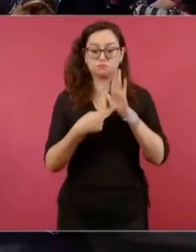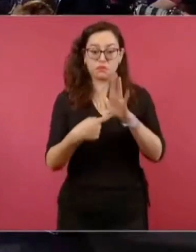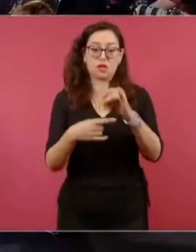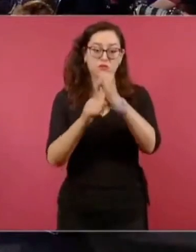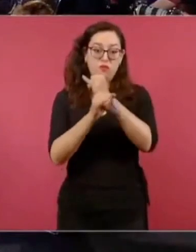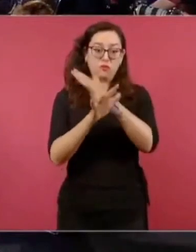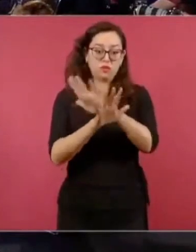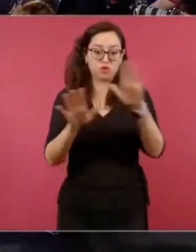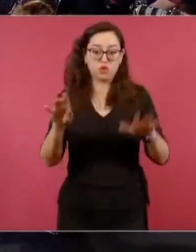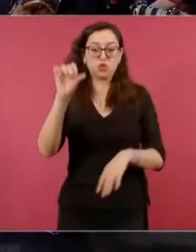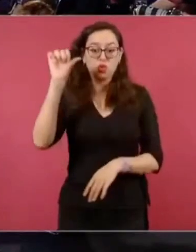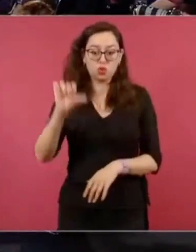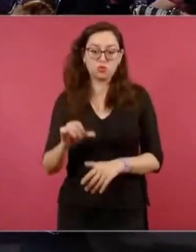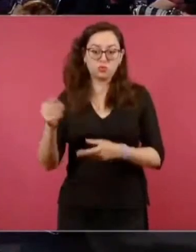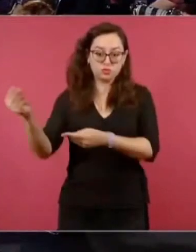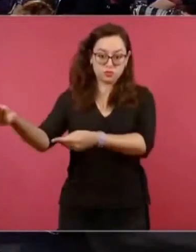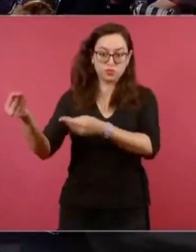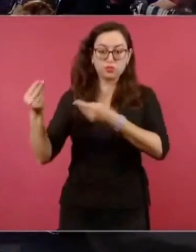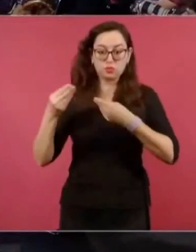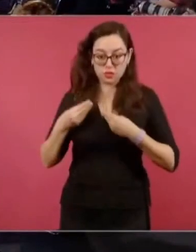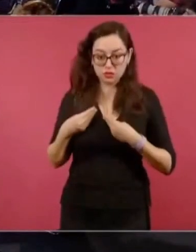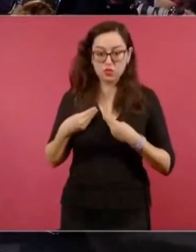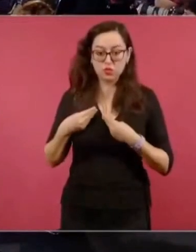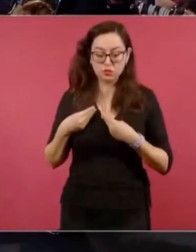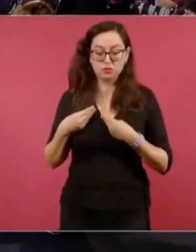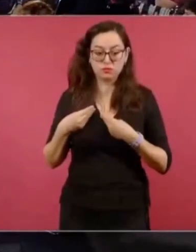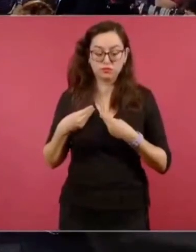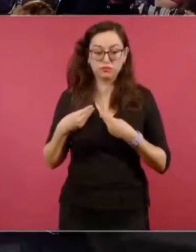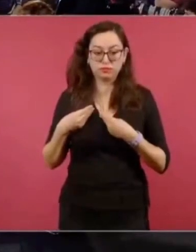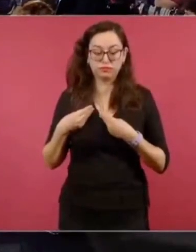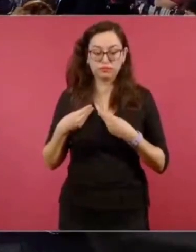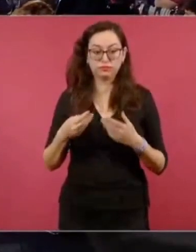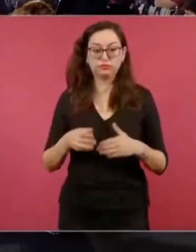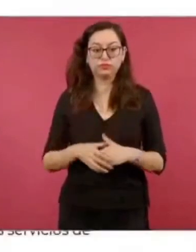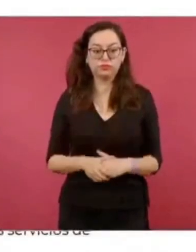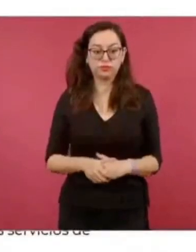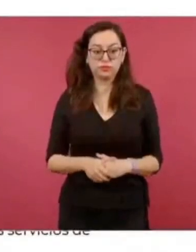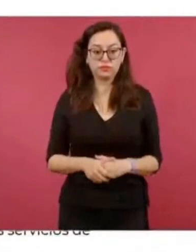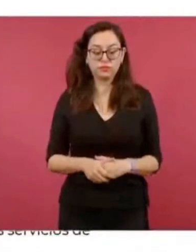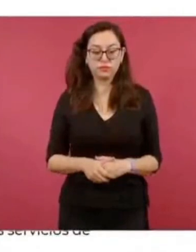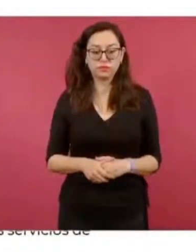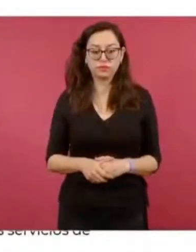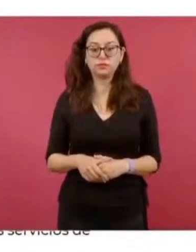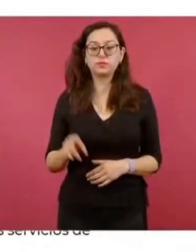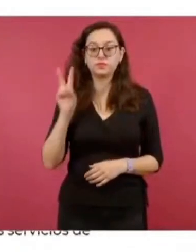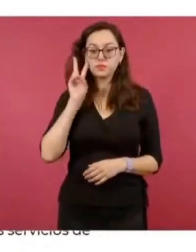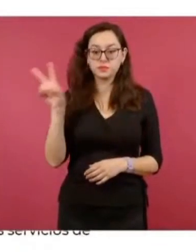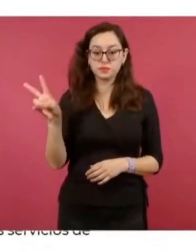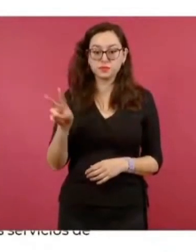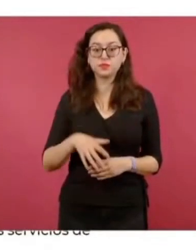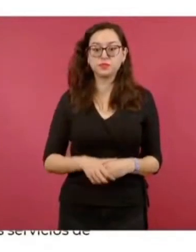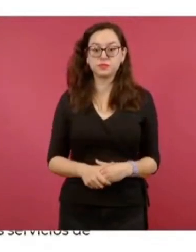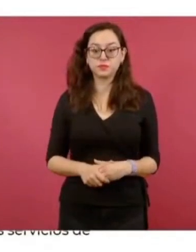nos envió Zoe para tener una idea de